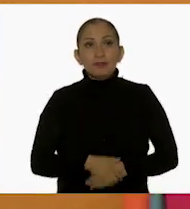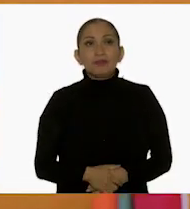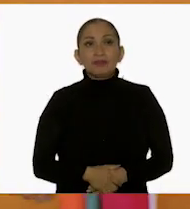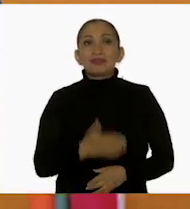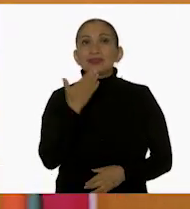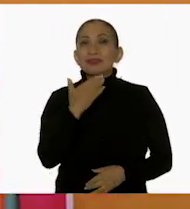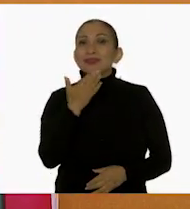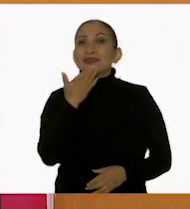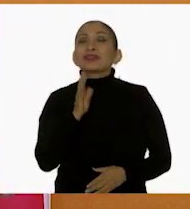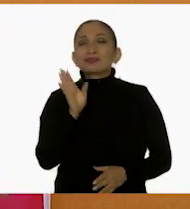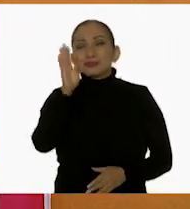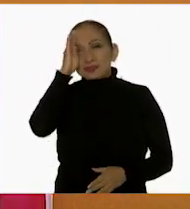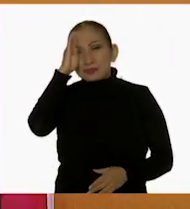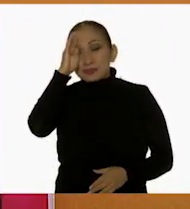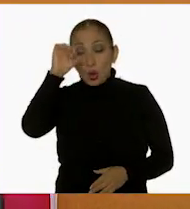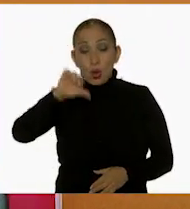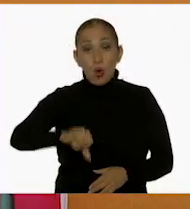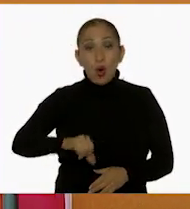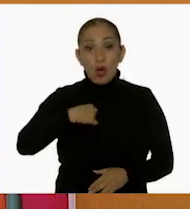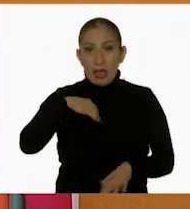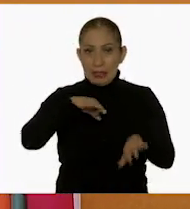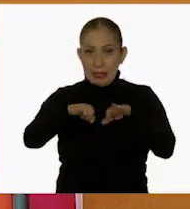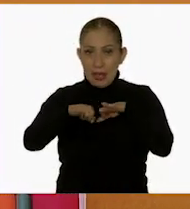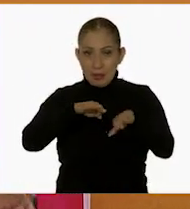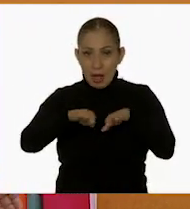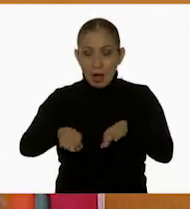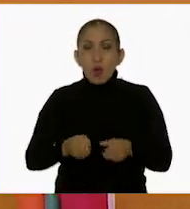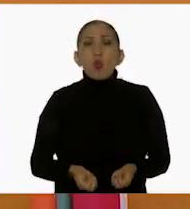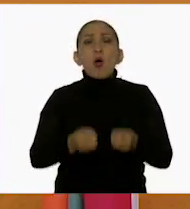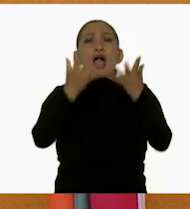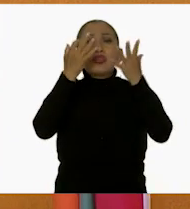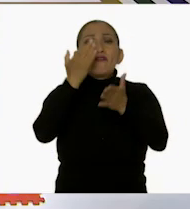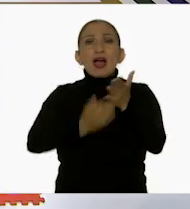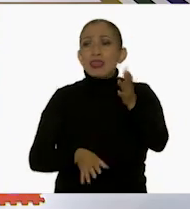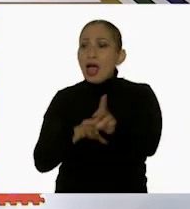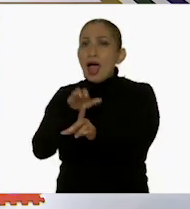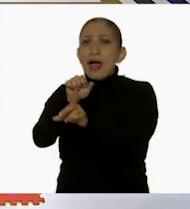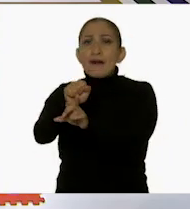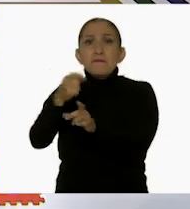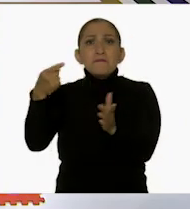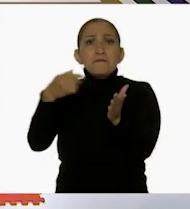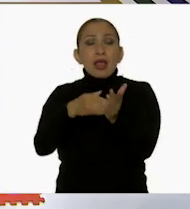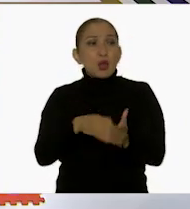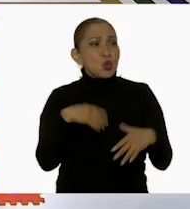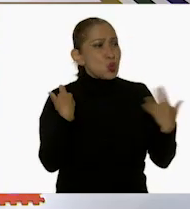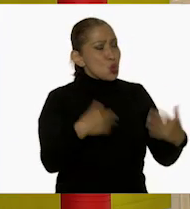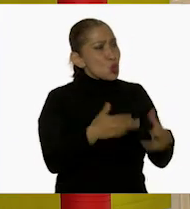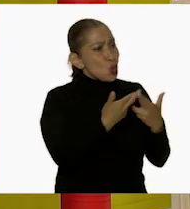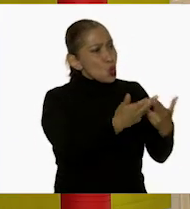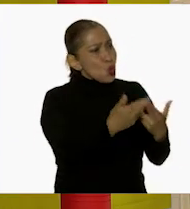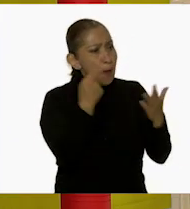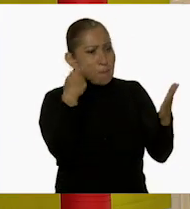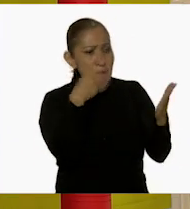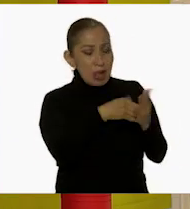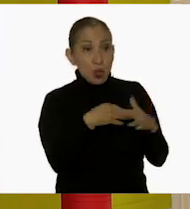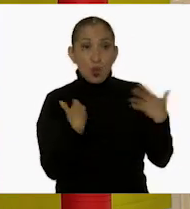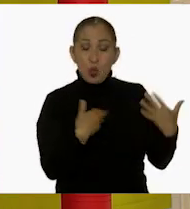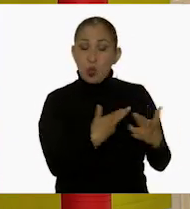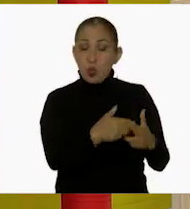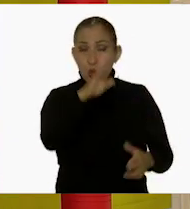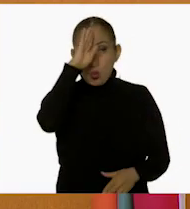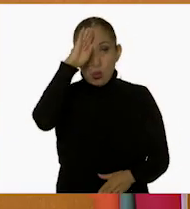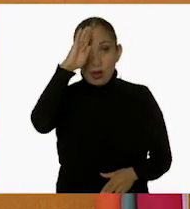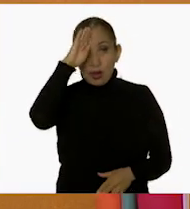Muy bien, ¿qué les parece? El día de hoy vamos a estar trabajando con ¿Cuánto para mil? Mil es una gran cantidad, ¿eh? ¡Exacto! ¡Muchísimo!